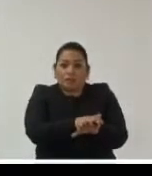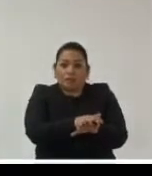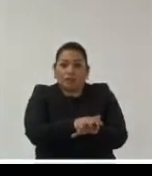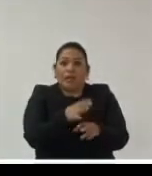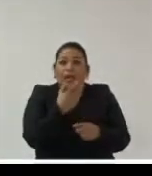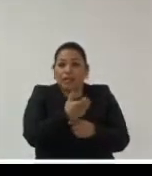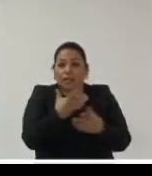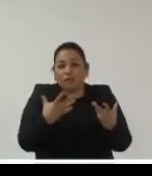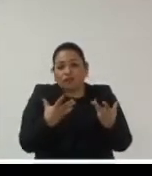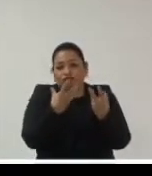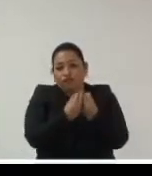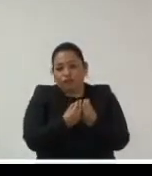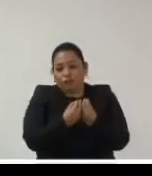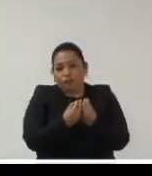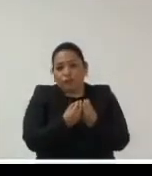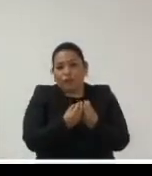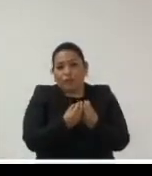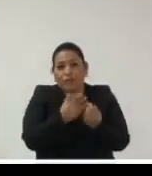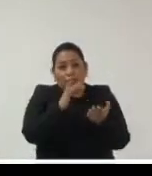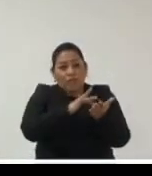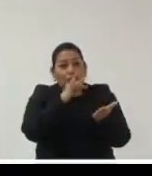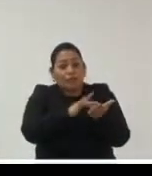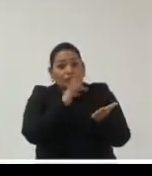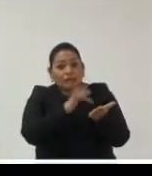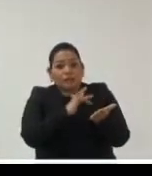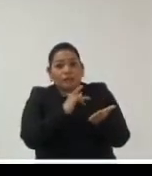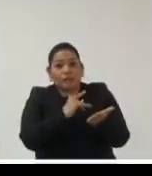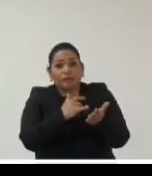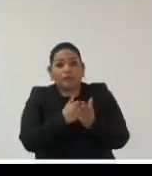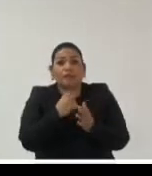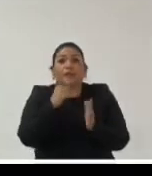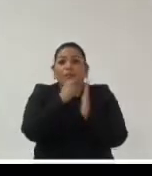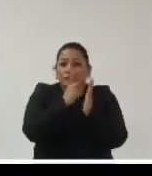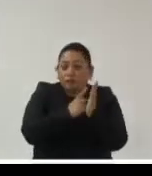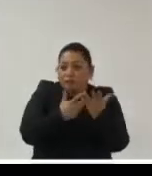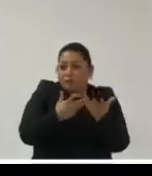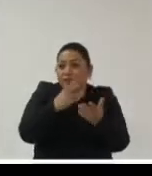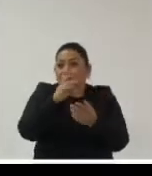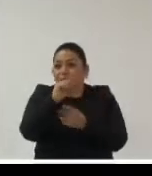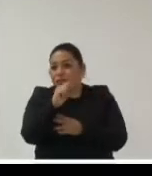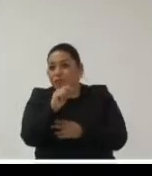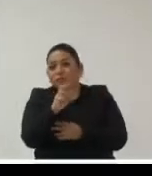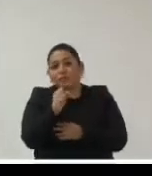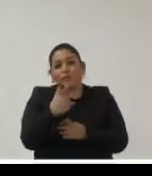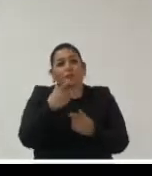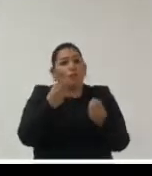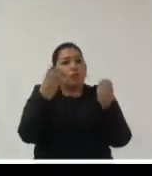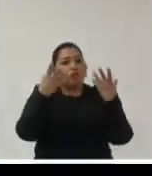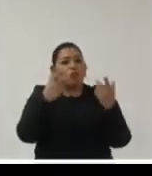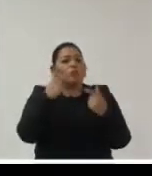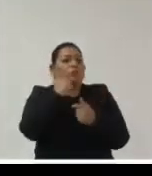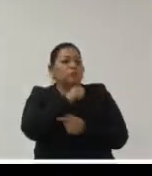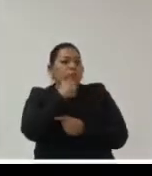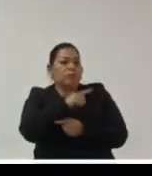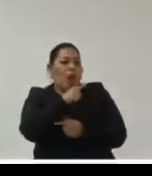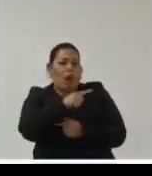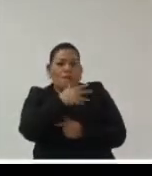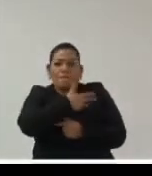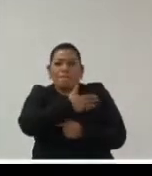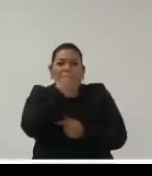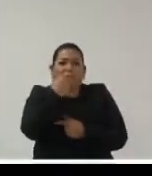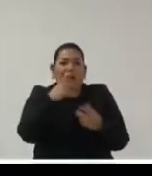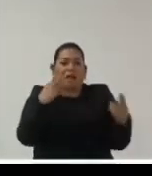de esos conjuntos digitales de documentos y de datos que en muchos casos están completamente